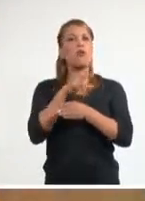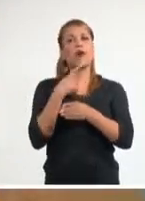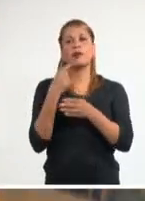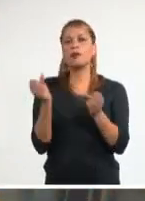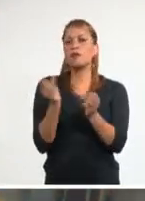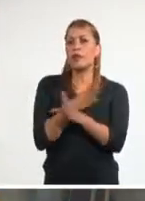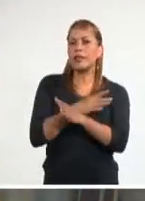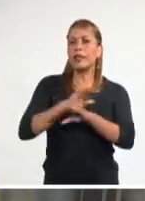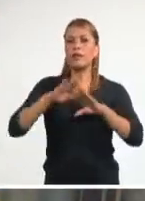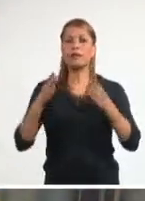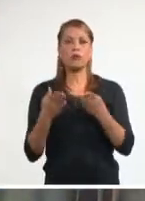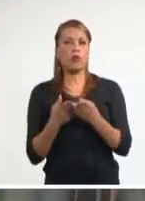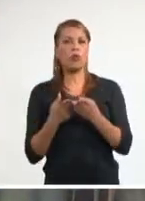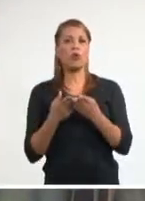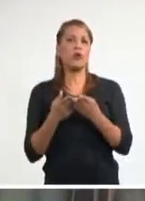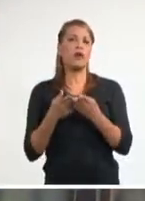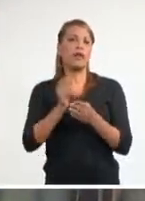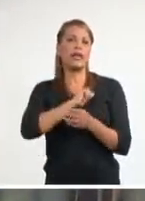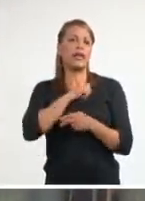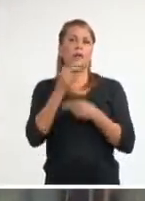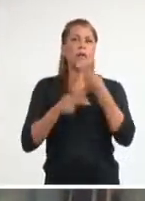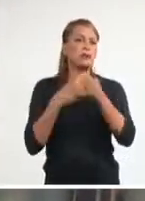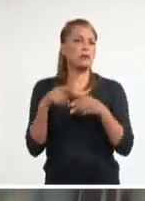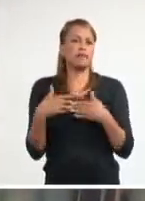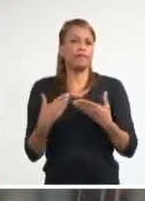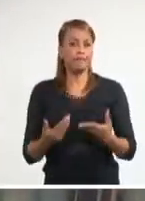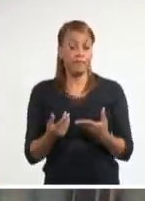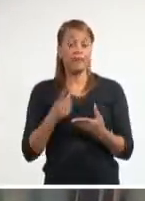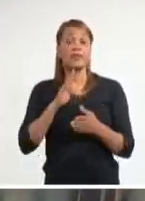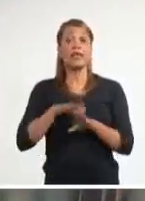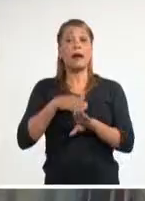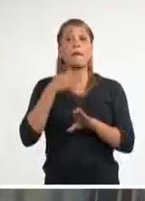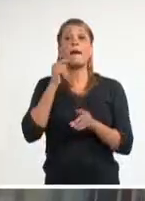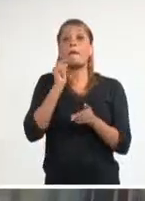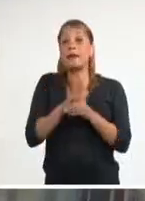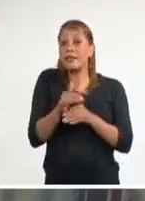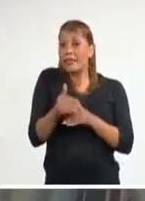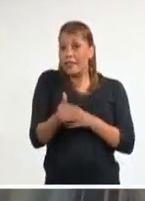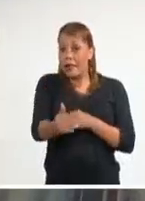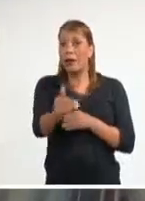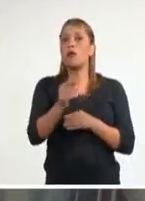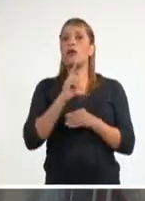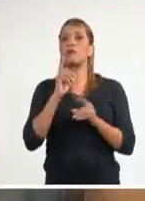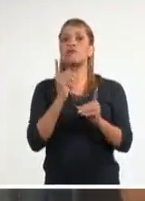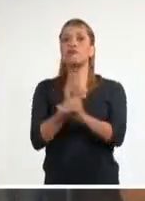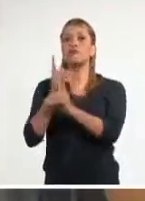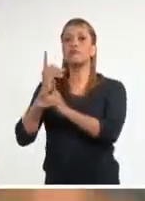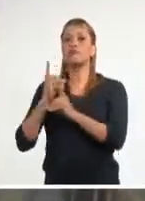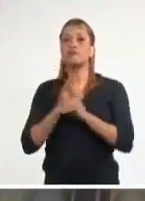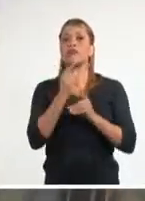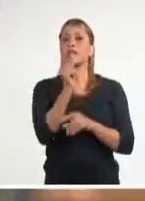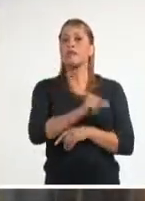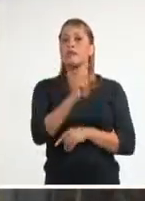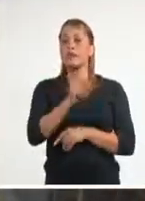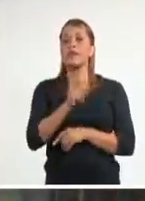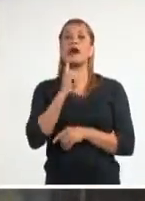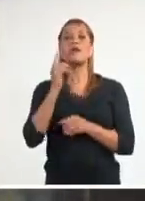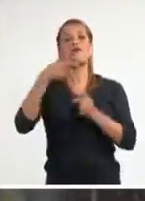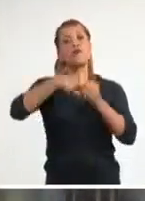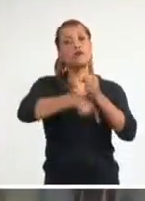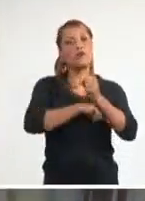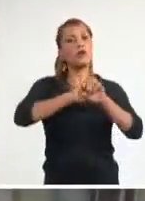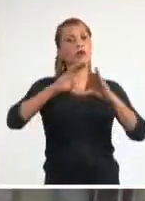quiere, sobre todo, saber el alcance, hacia dónde queremos ir. Y vendrán ahora, a partir de ahora, muchos encuentros nuevos, donde ya entonces profundicemos en